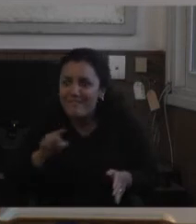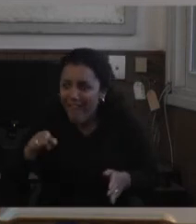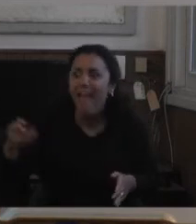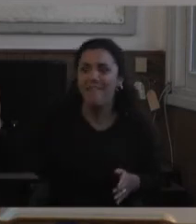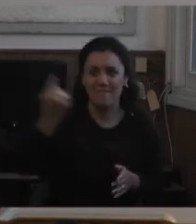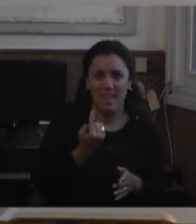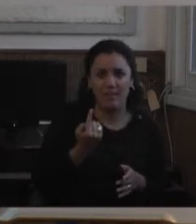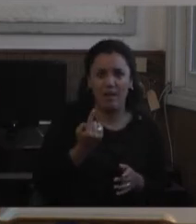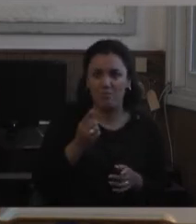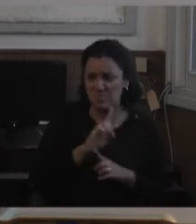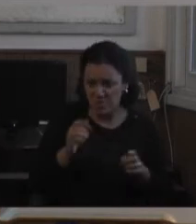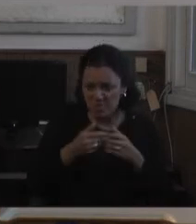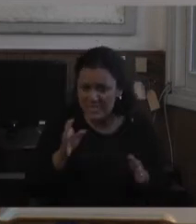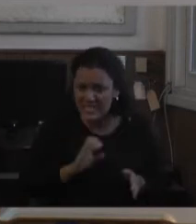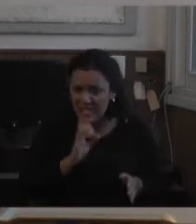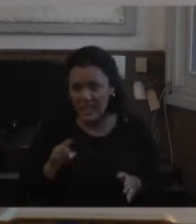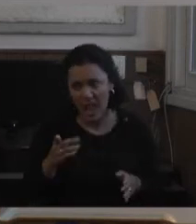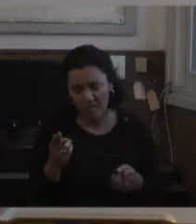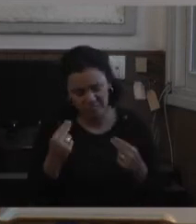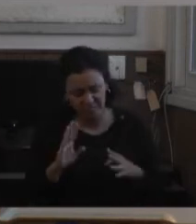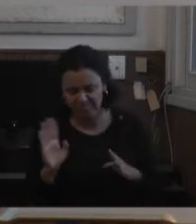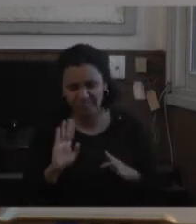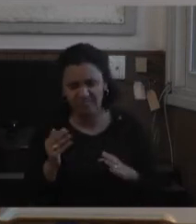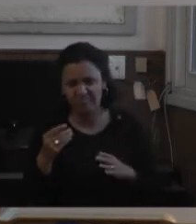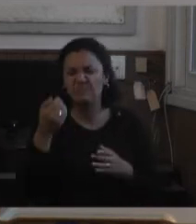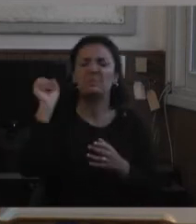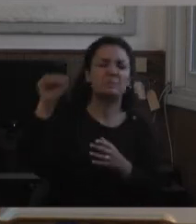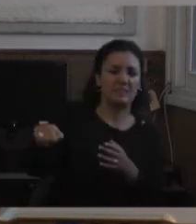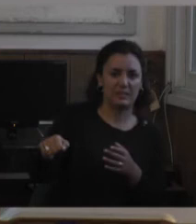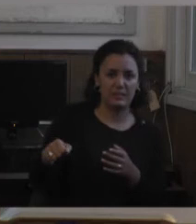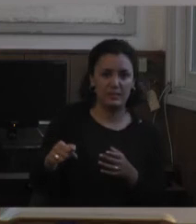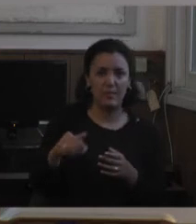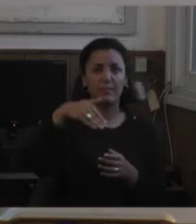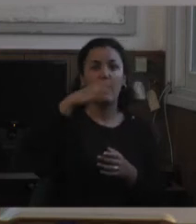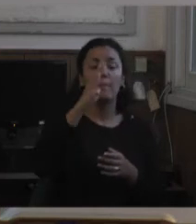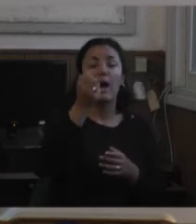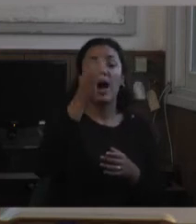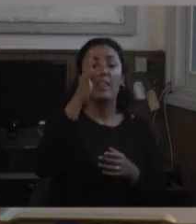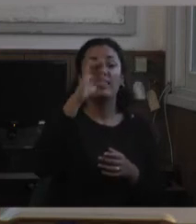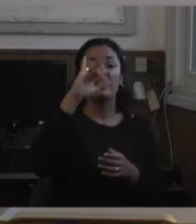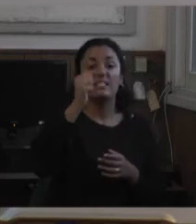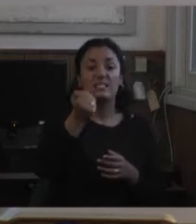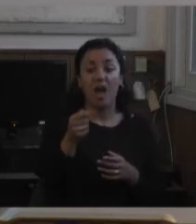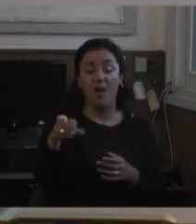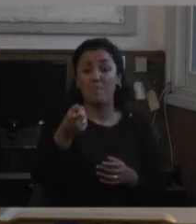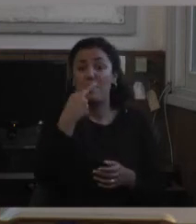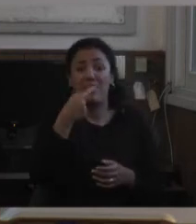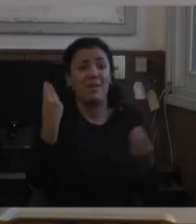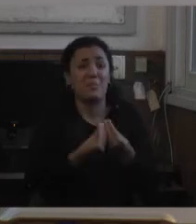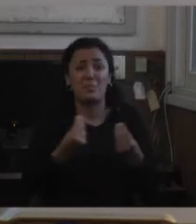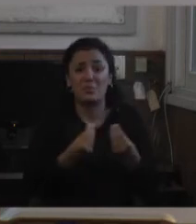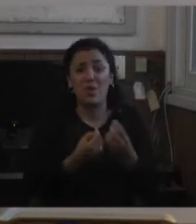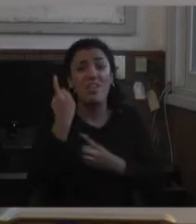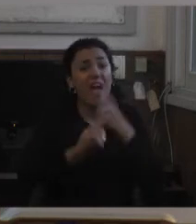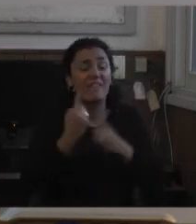si no se ofende y no trabaja Patricia los lunes viene re mal porque a veces la medican mucho o si la familia no la fue a visitar